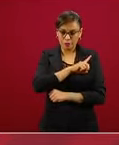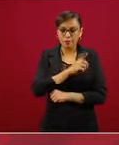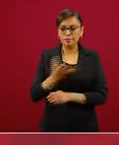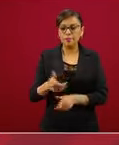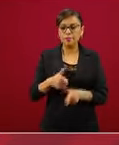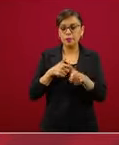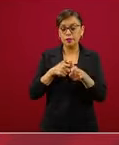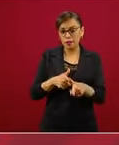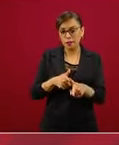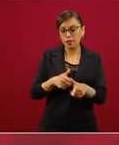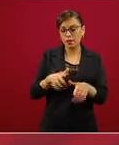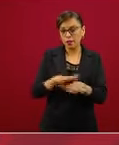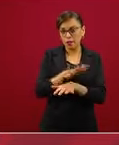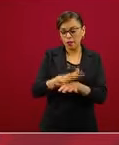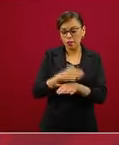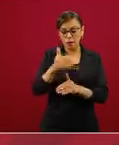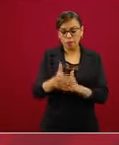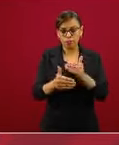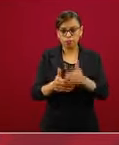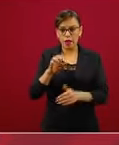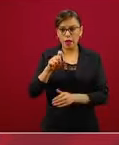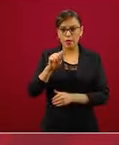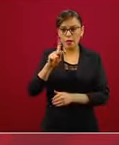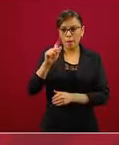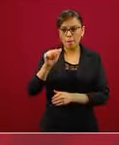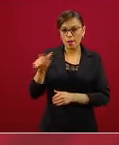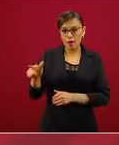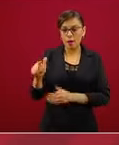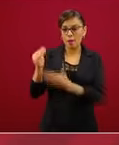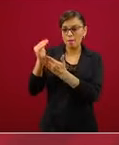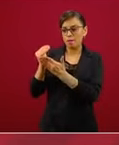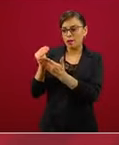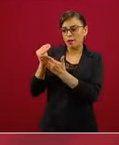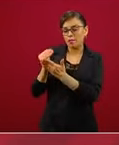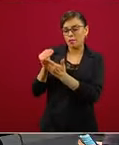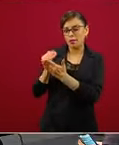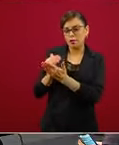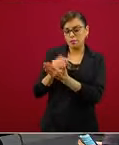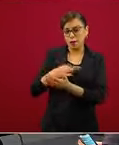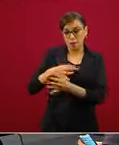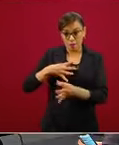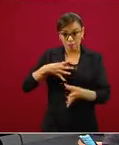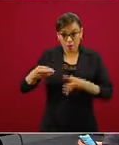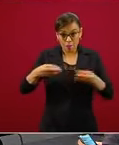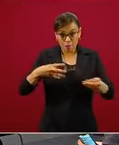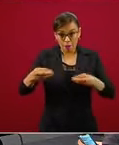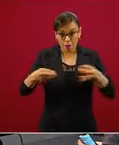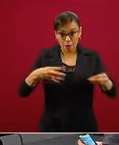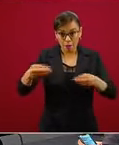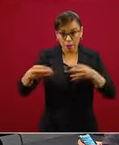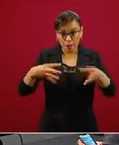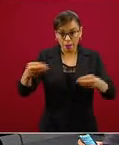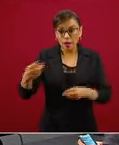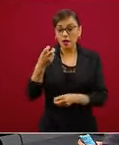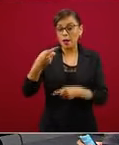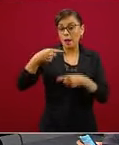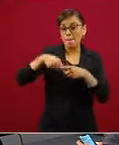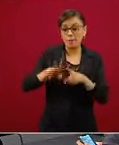etapa de menor ritmo de contagio, cuando estas industrias vayan abriendo